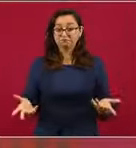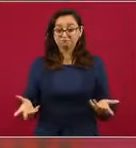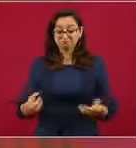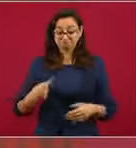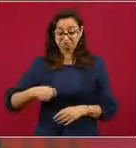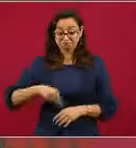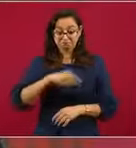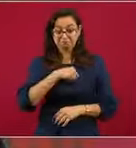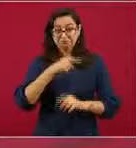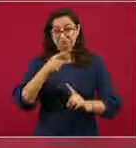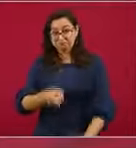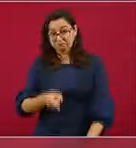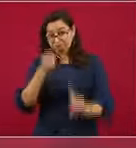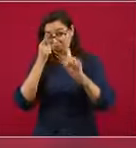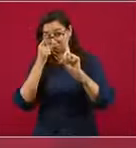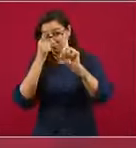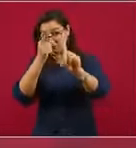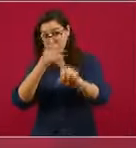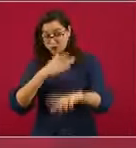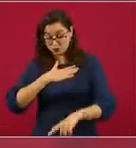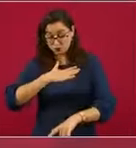afectarían mucho los ataques.